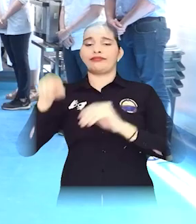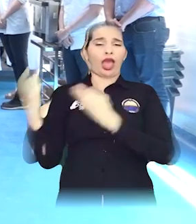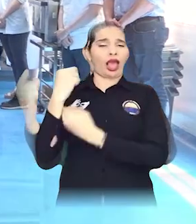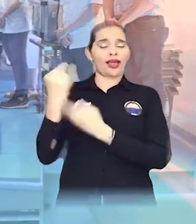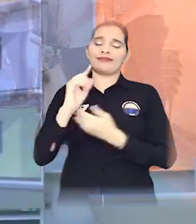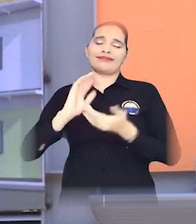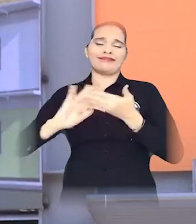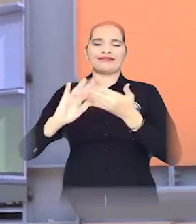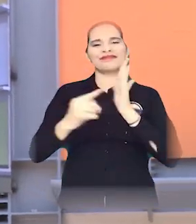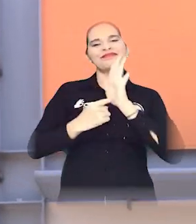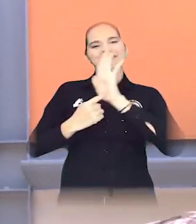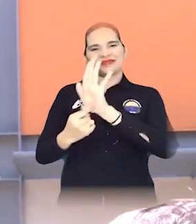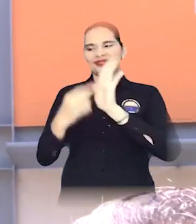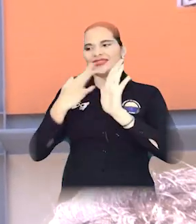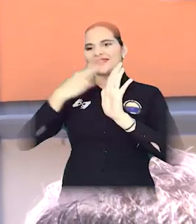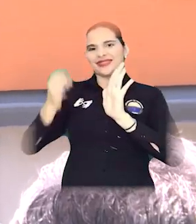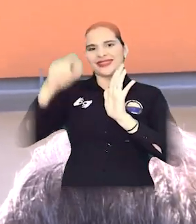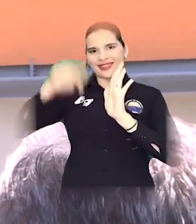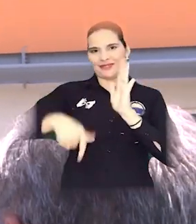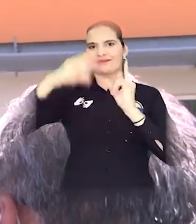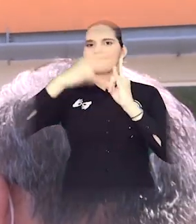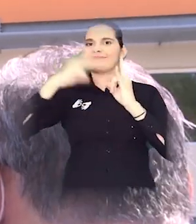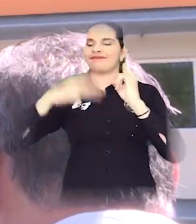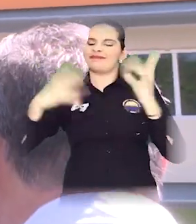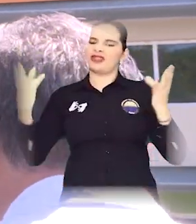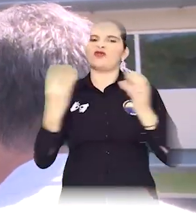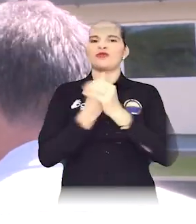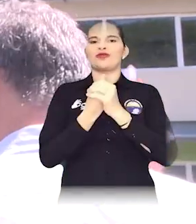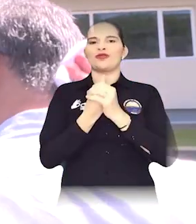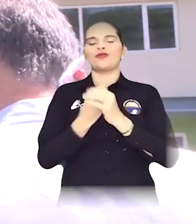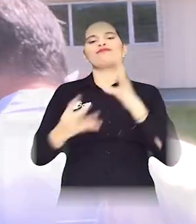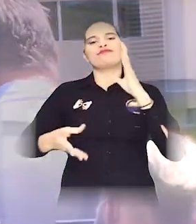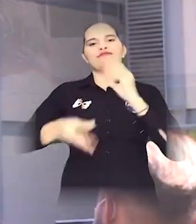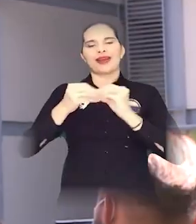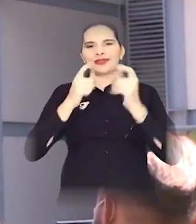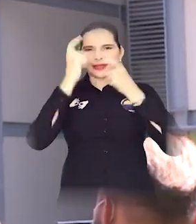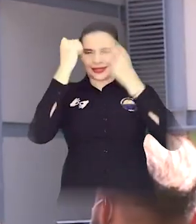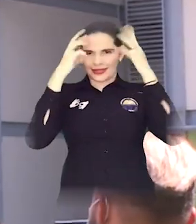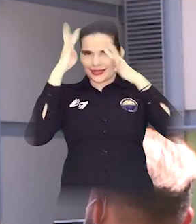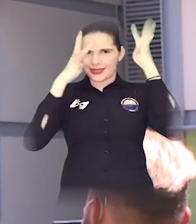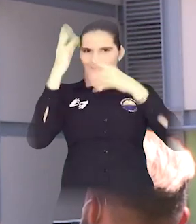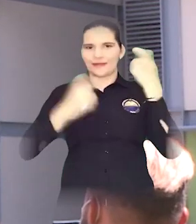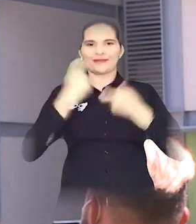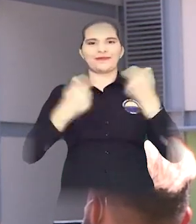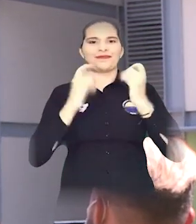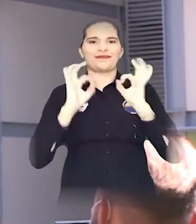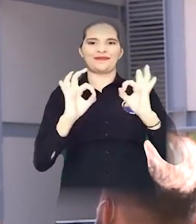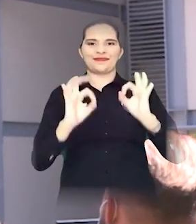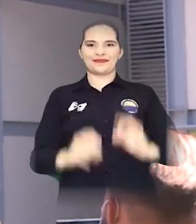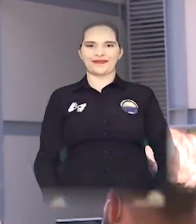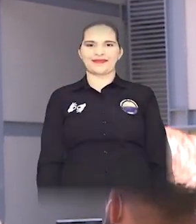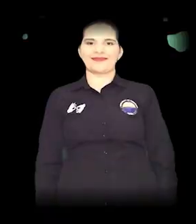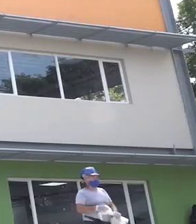y austera, así quieran decir lo contrario. Aquí están los resultados de una universidad más incluyente y innovadora.